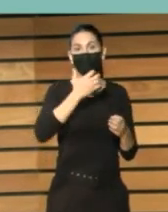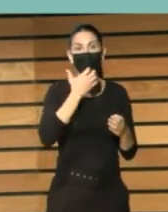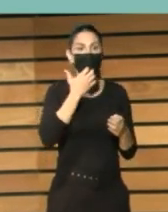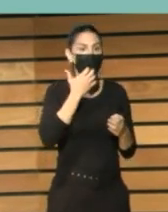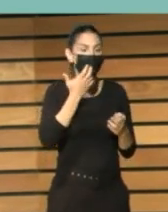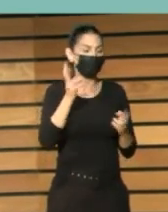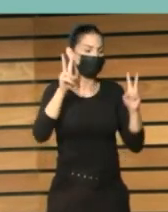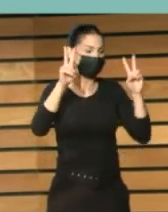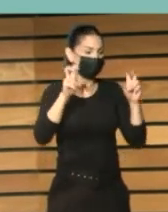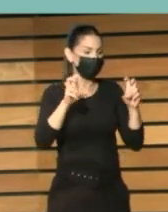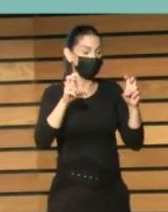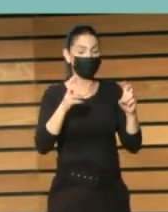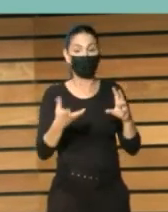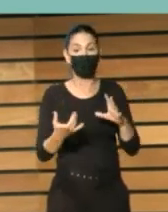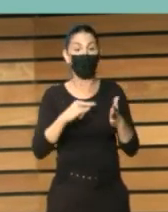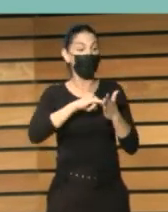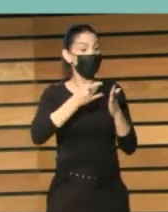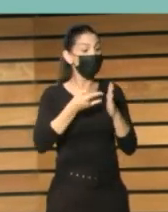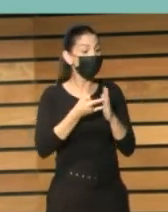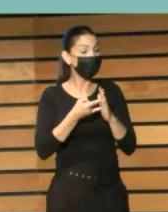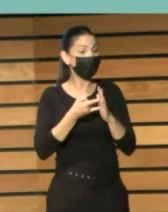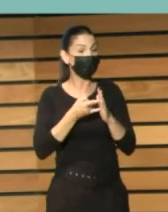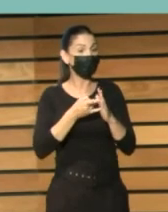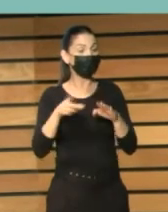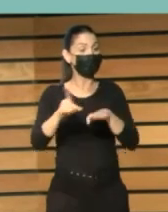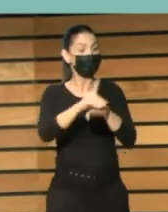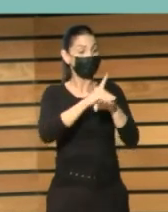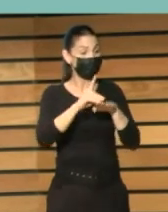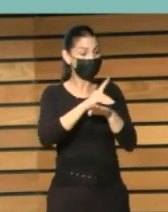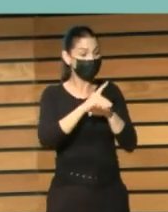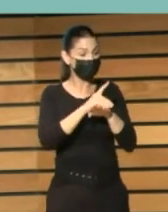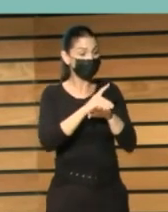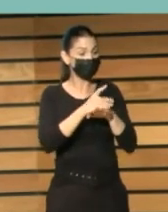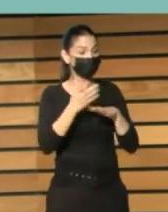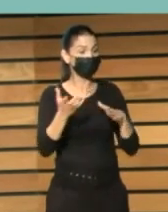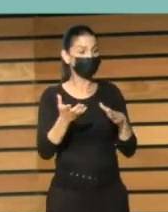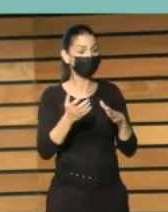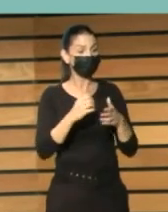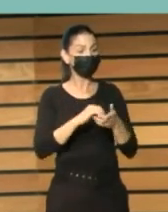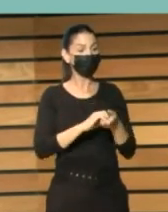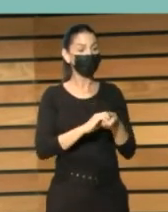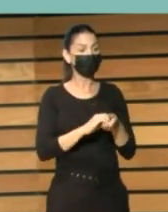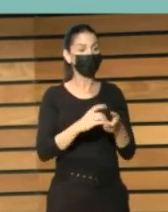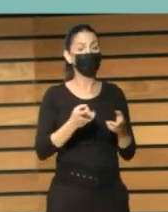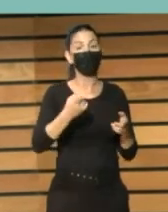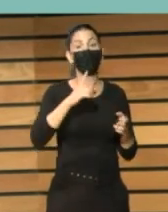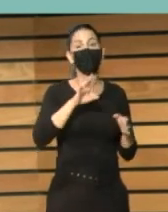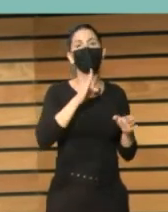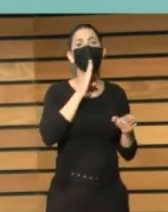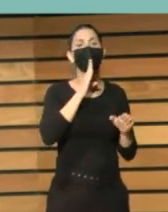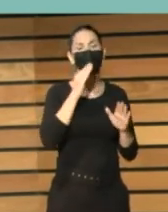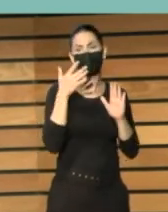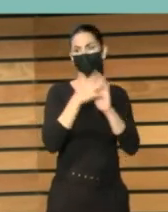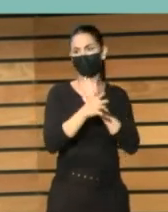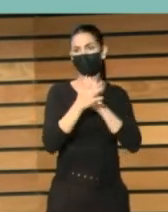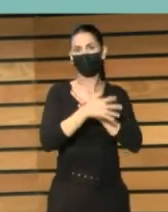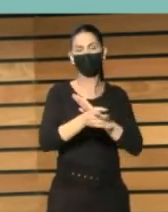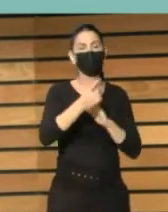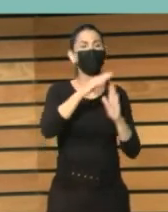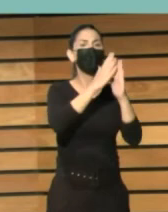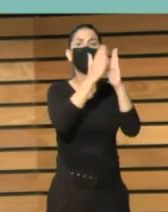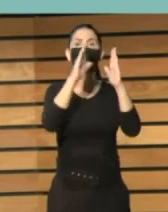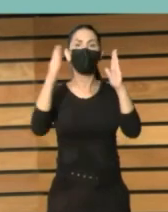evaluar proyectos de digitalización o redactar planes o políticas para este tipo de proyectos. Es lo que decía antes, las bibliotecas no deberían